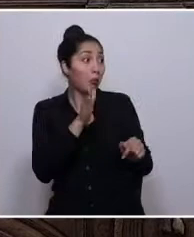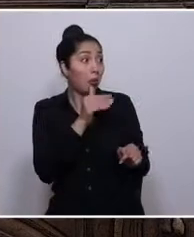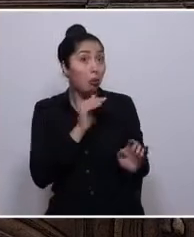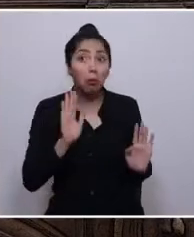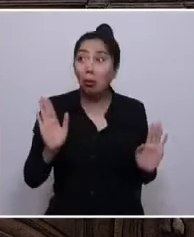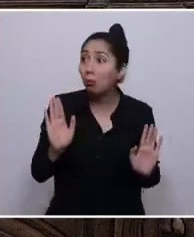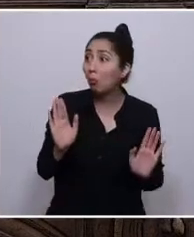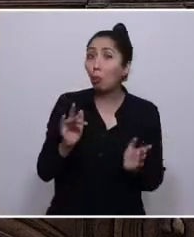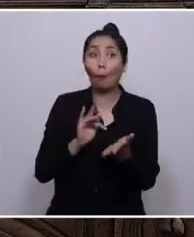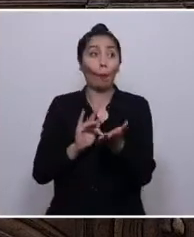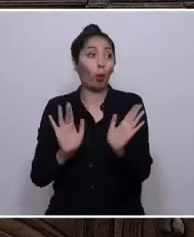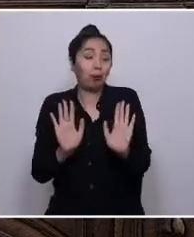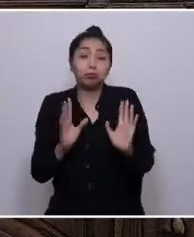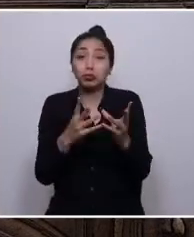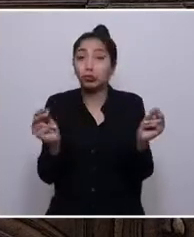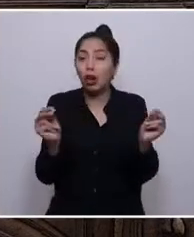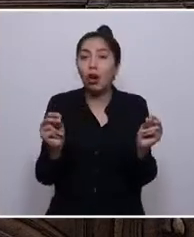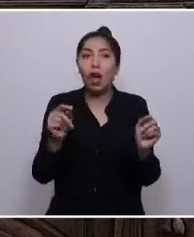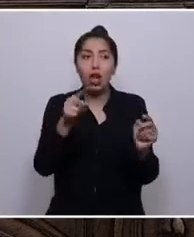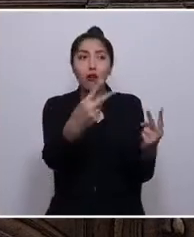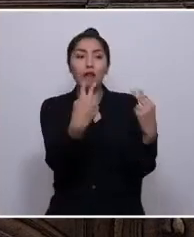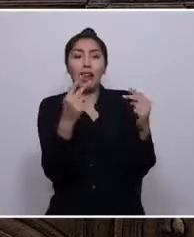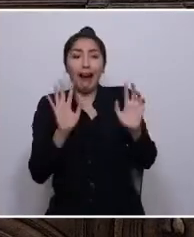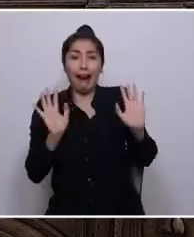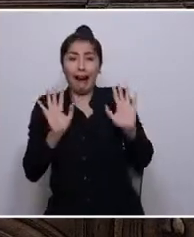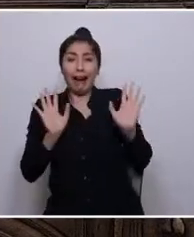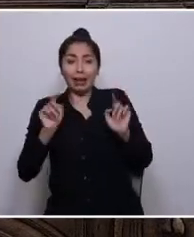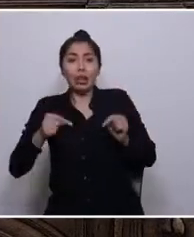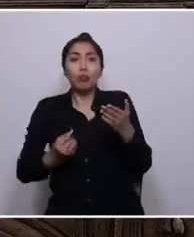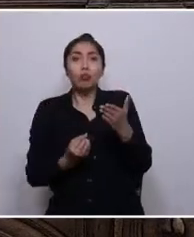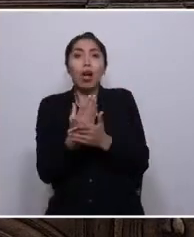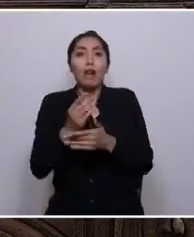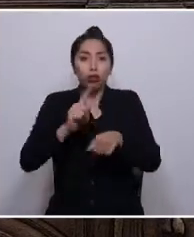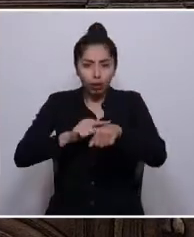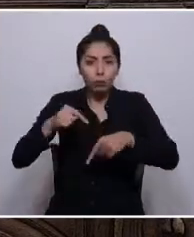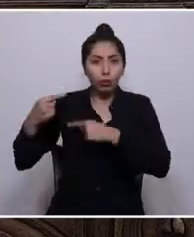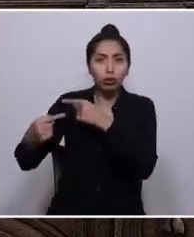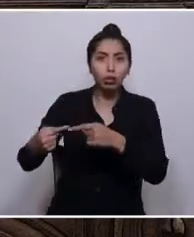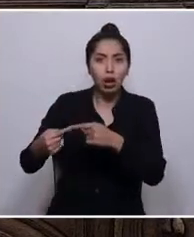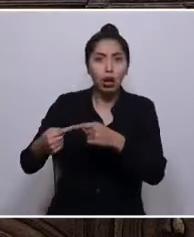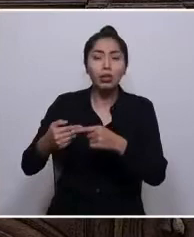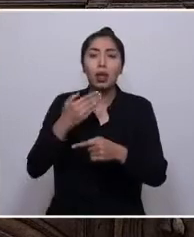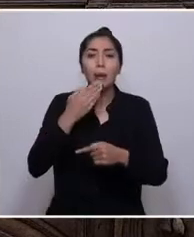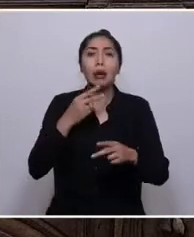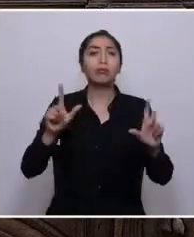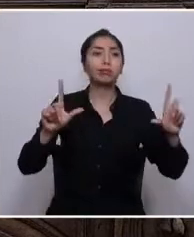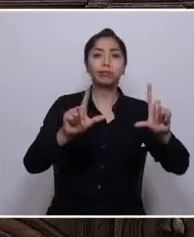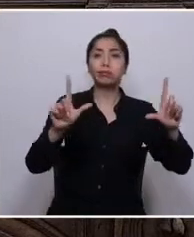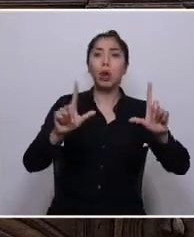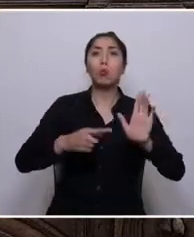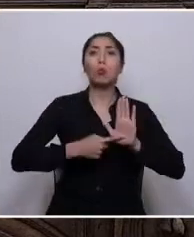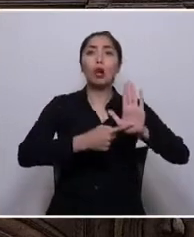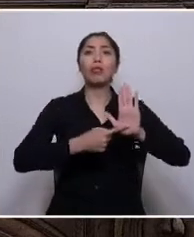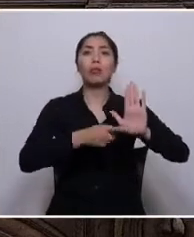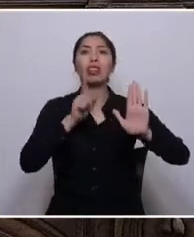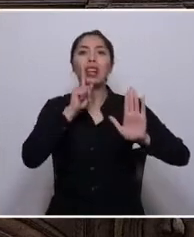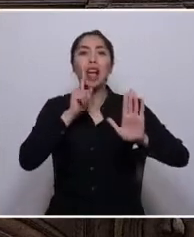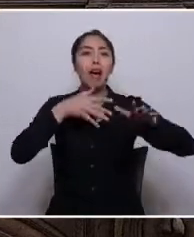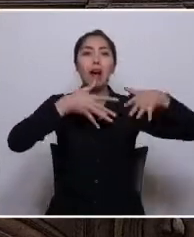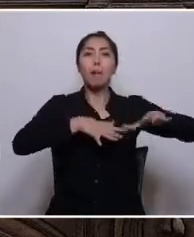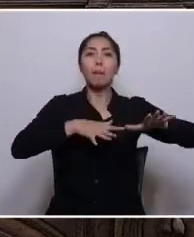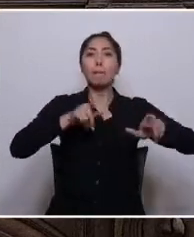escándalo este nuevo episodio de nuestra historia. Los medios de comunicación ponen en sus titulares la violencia de las manifestaciones.